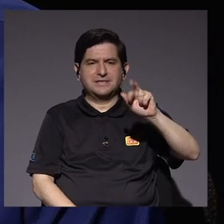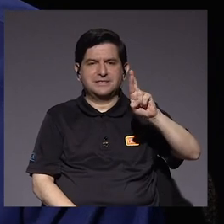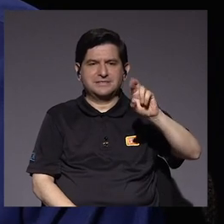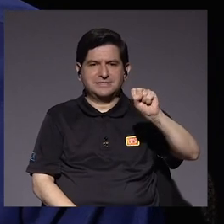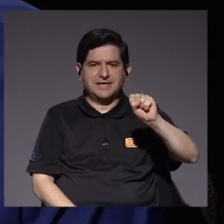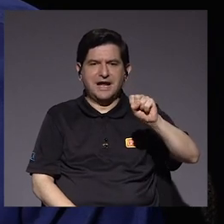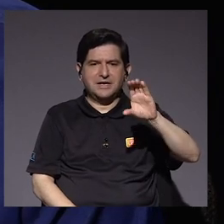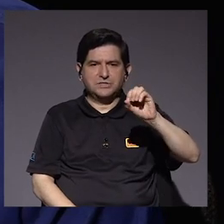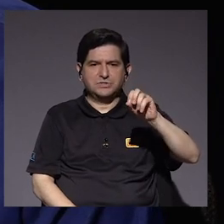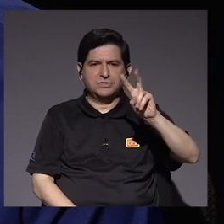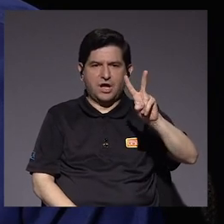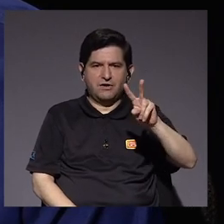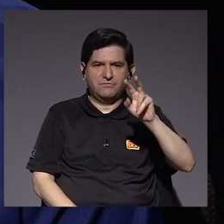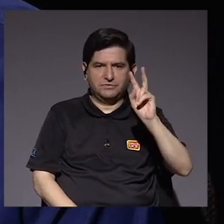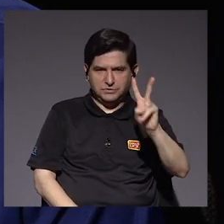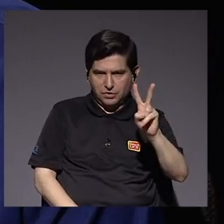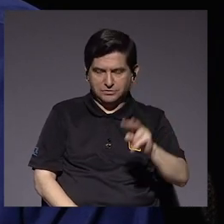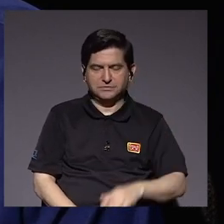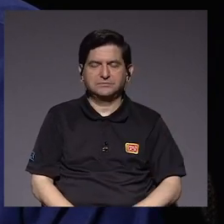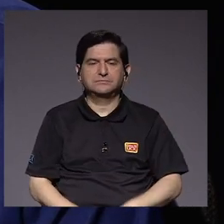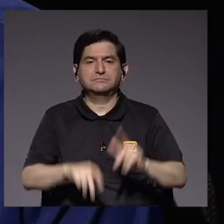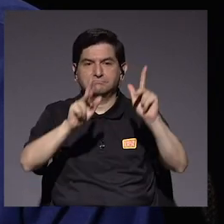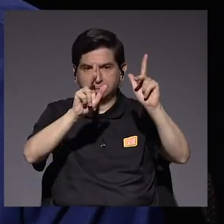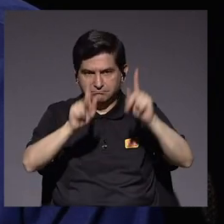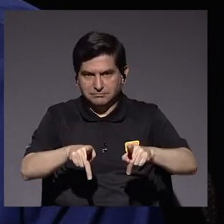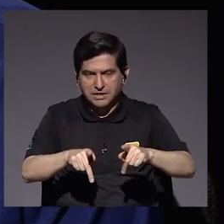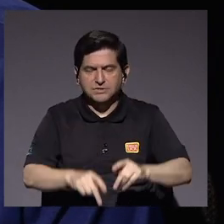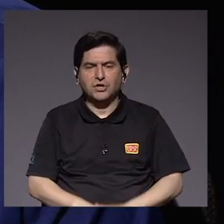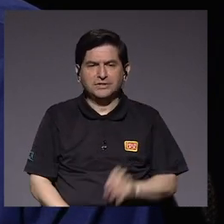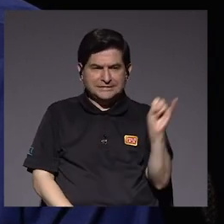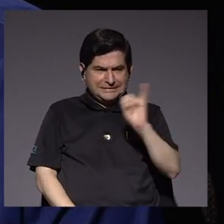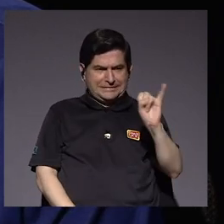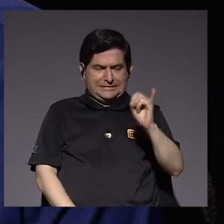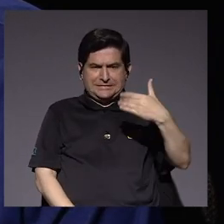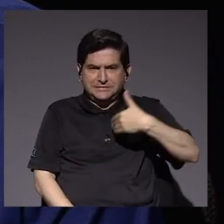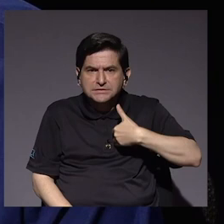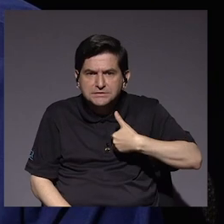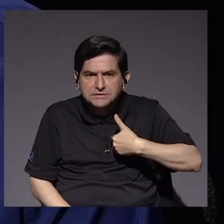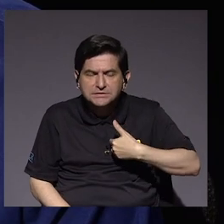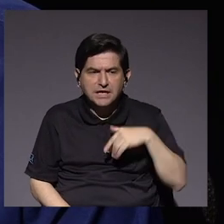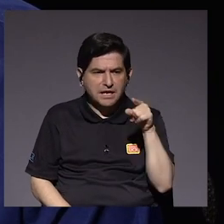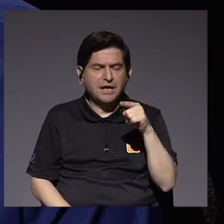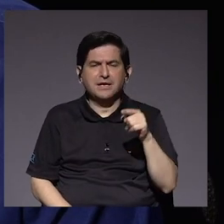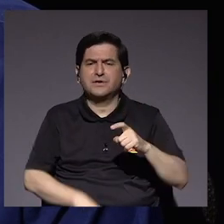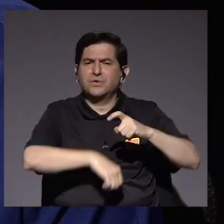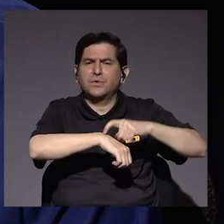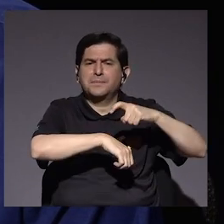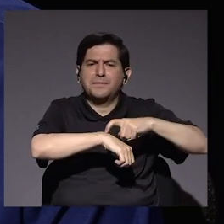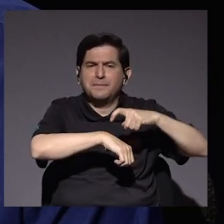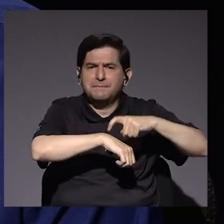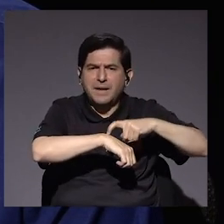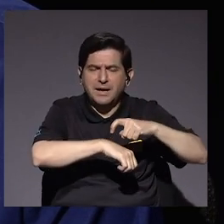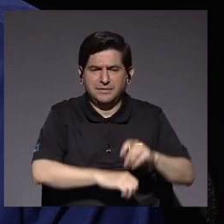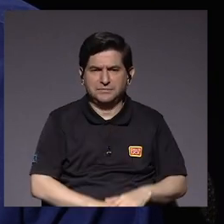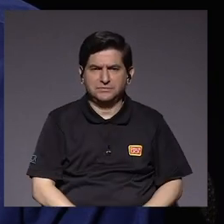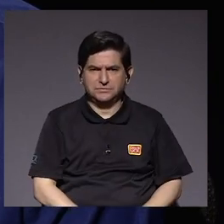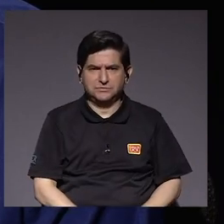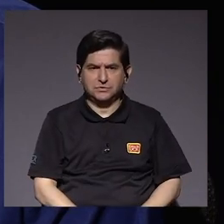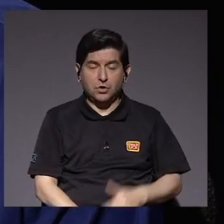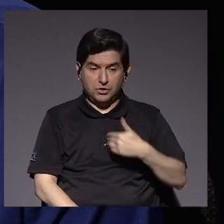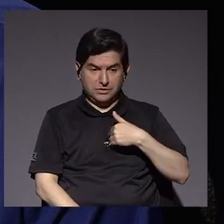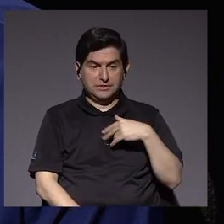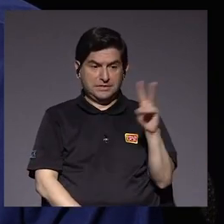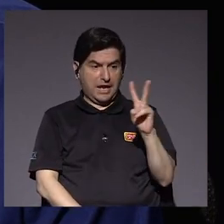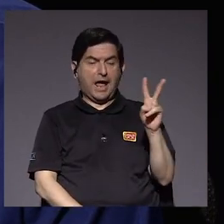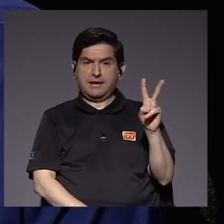igualmente los pacientes que se infectan entran en un periodo en el que tienen